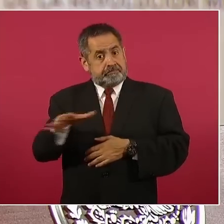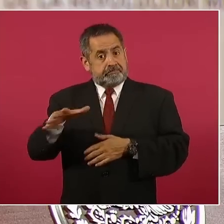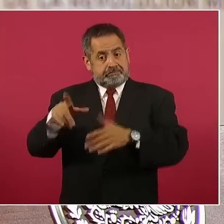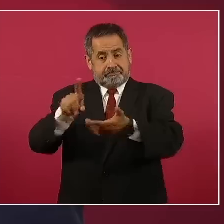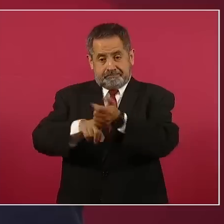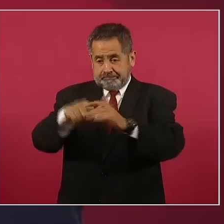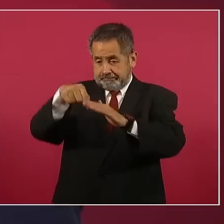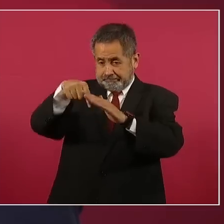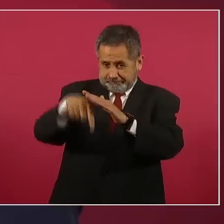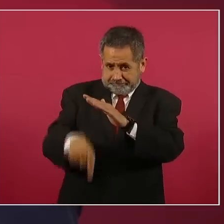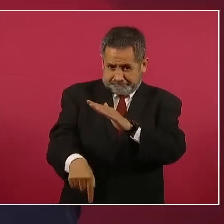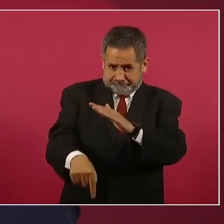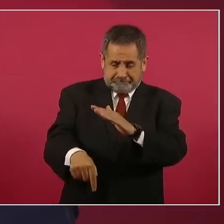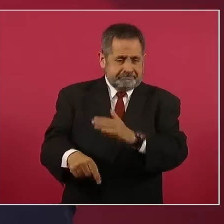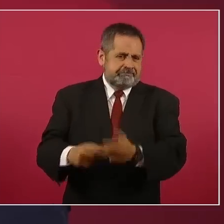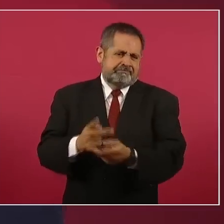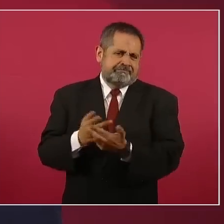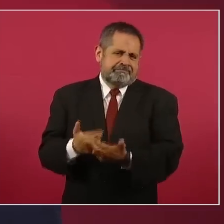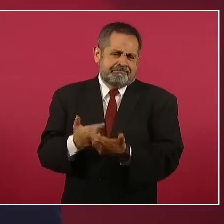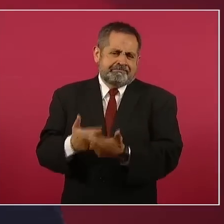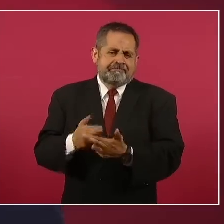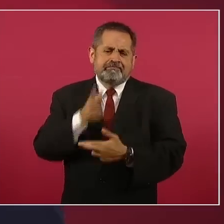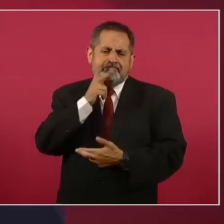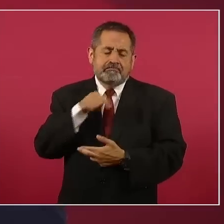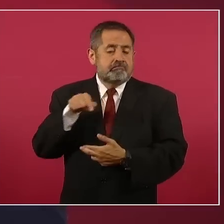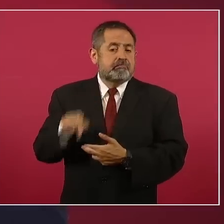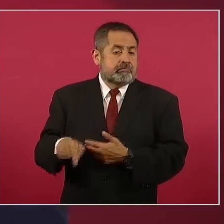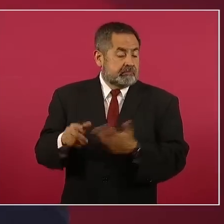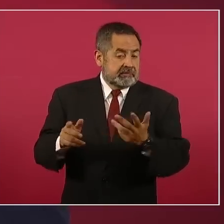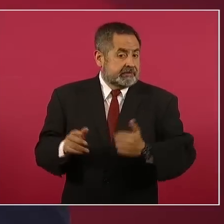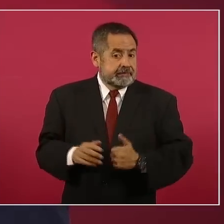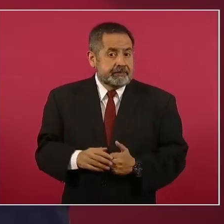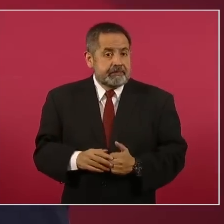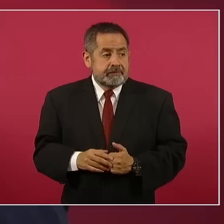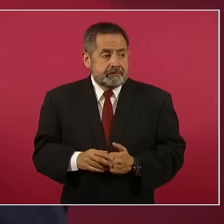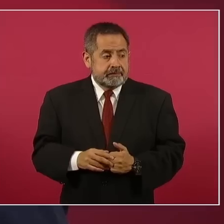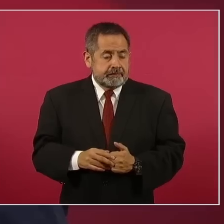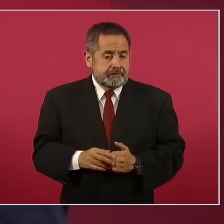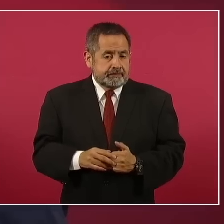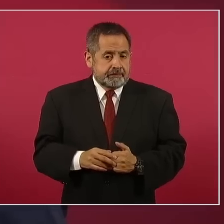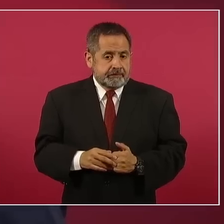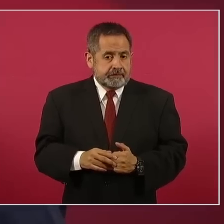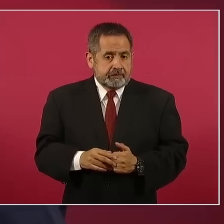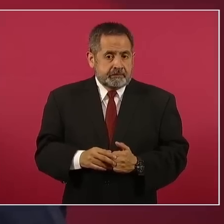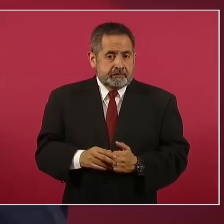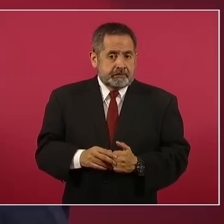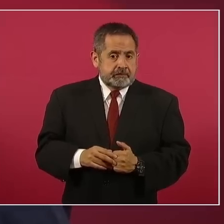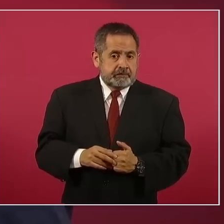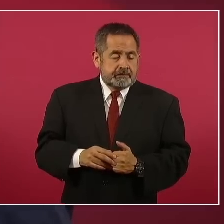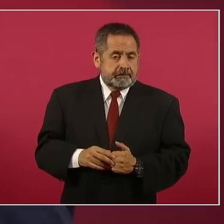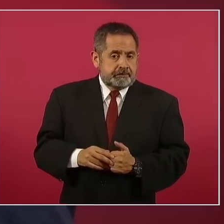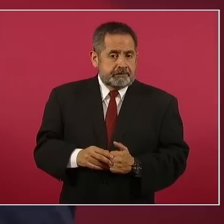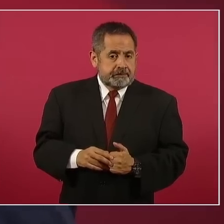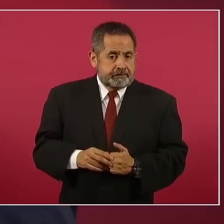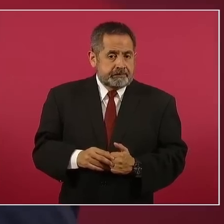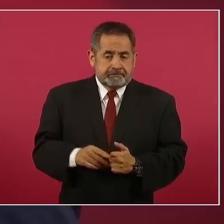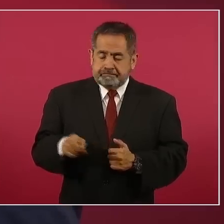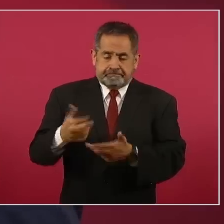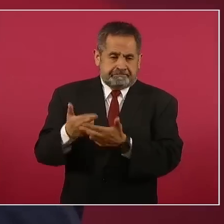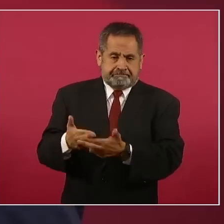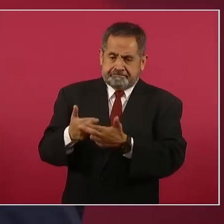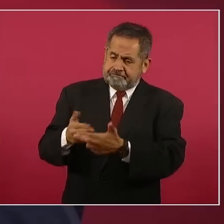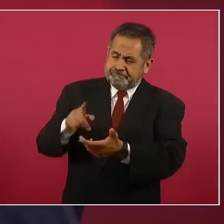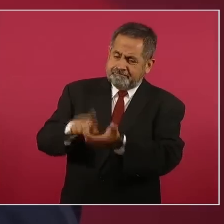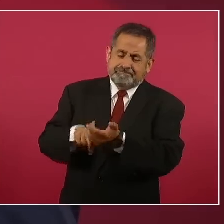que tienen mucho